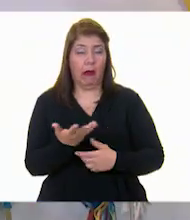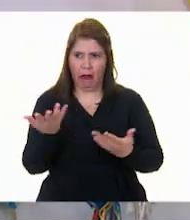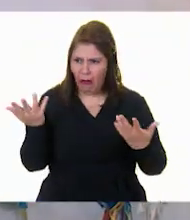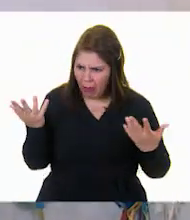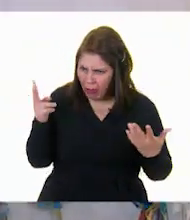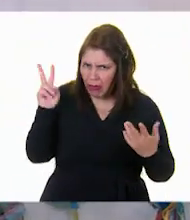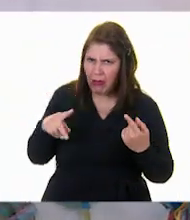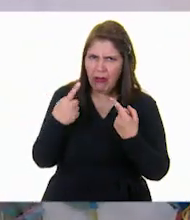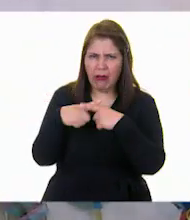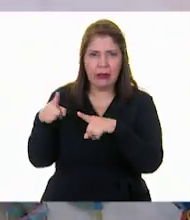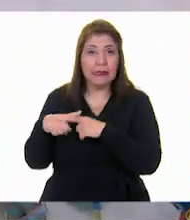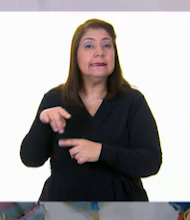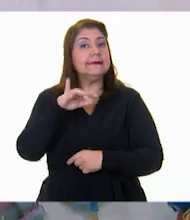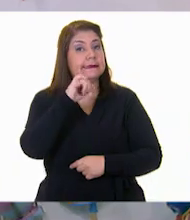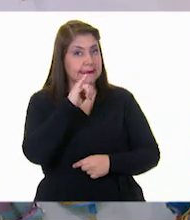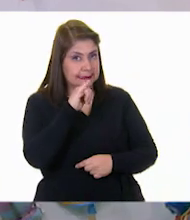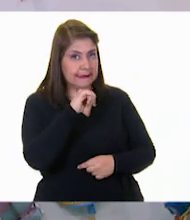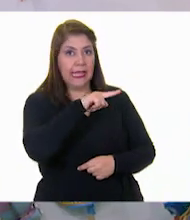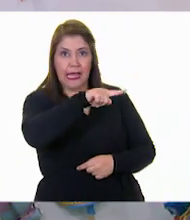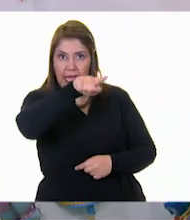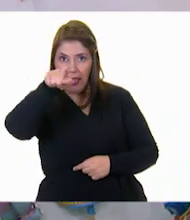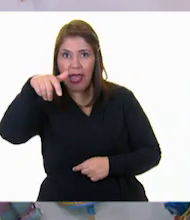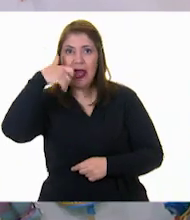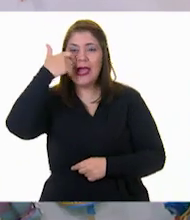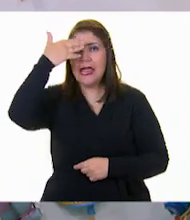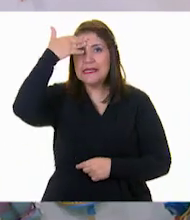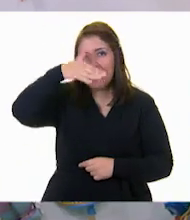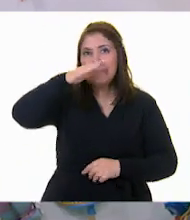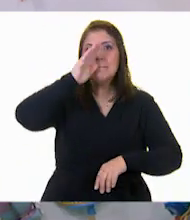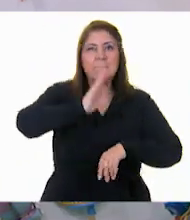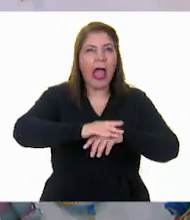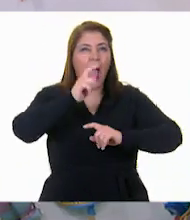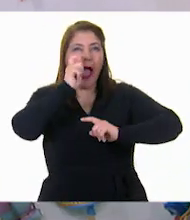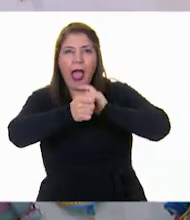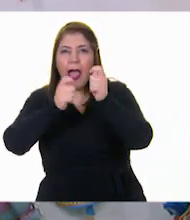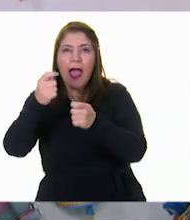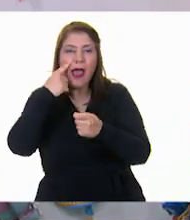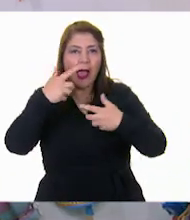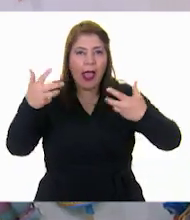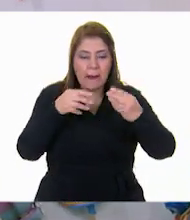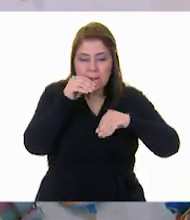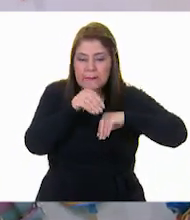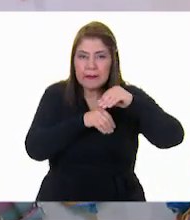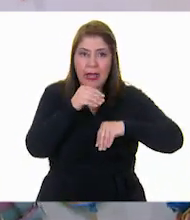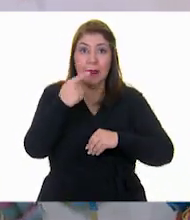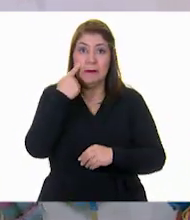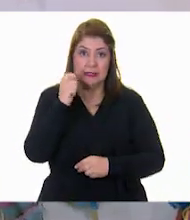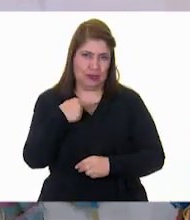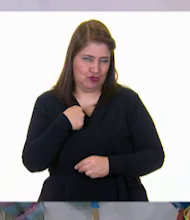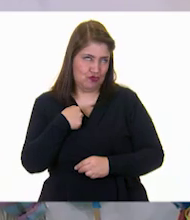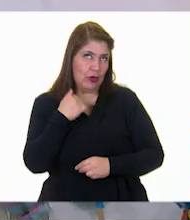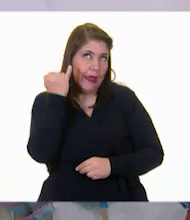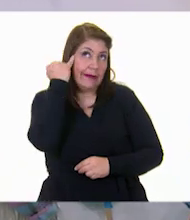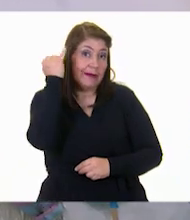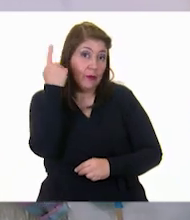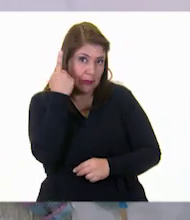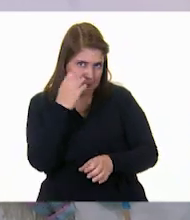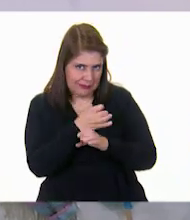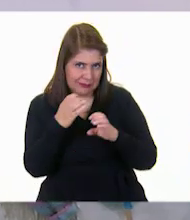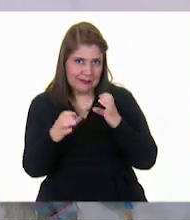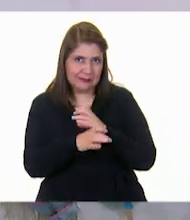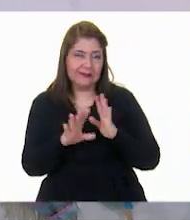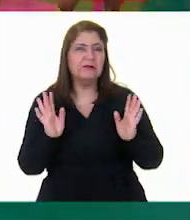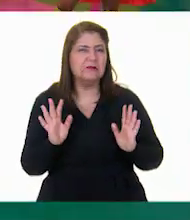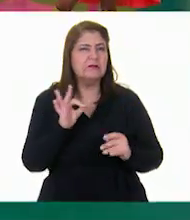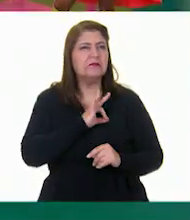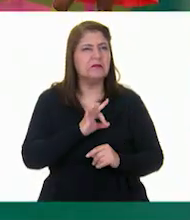es. Yo creo que todas y todos queremos conocer más ideas y hacer nuestro refrigerio. Así que se me ocurre una cosita. ¿Qué tal